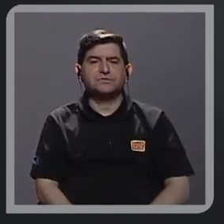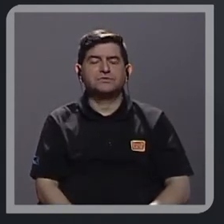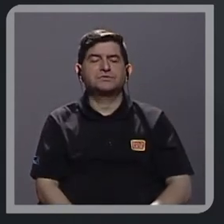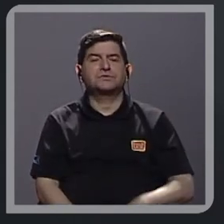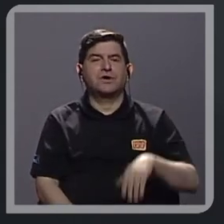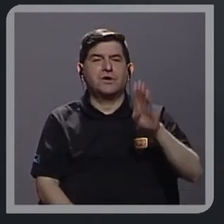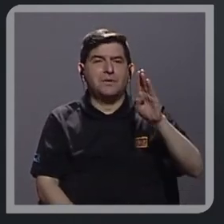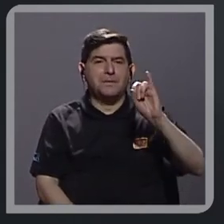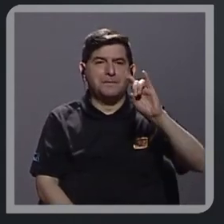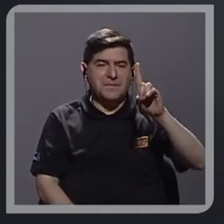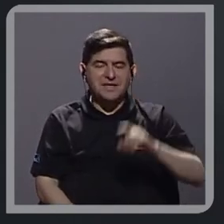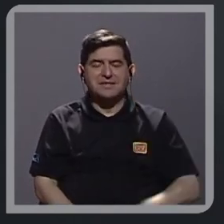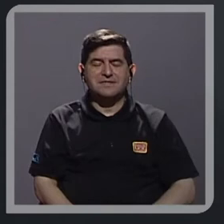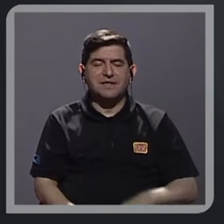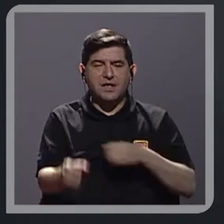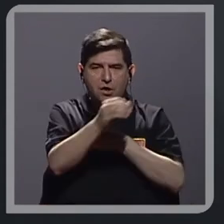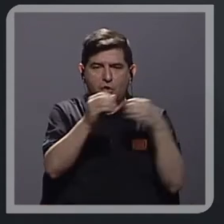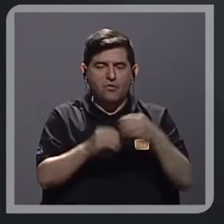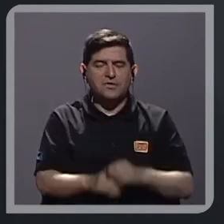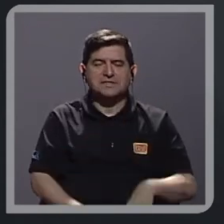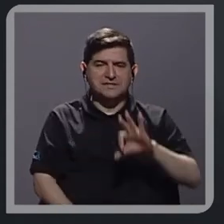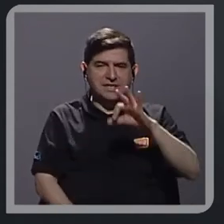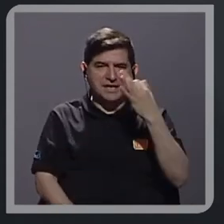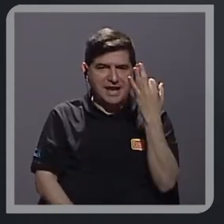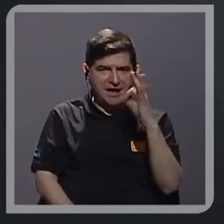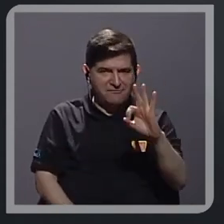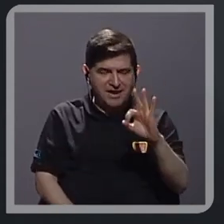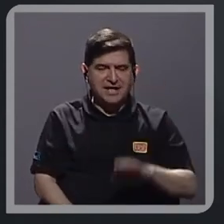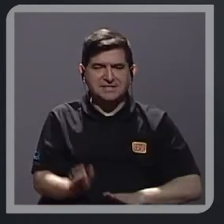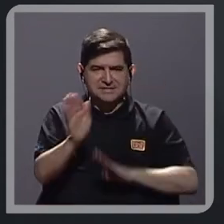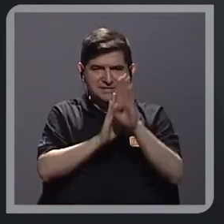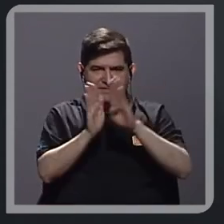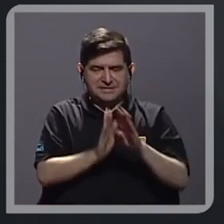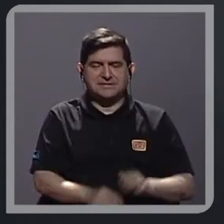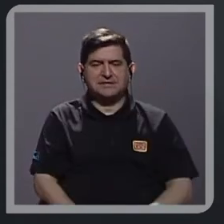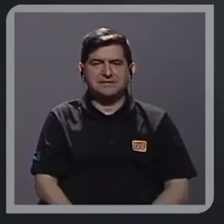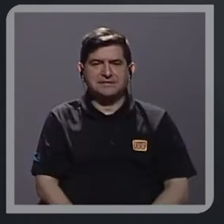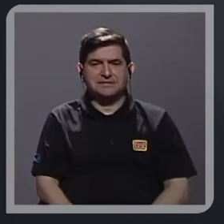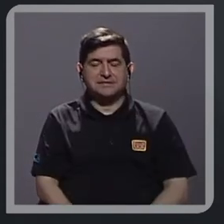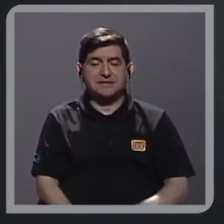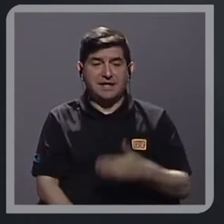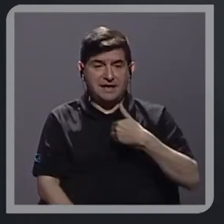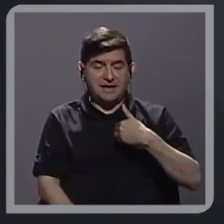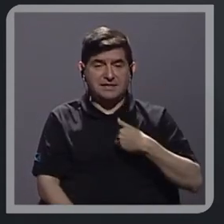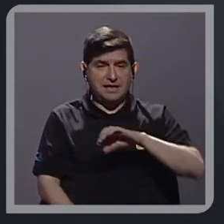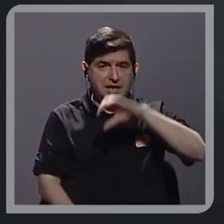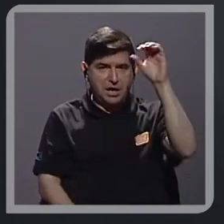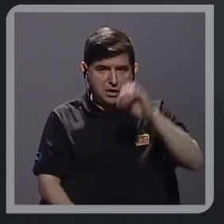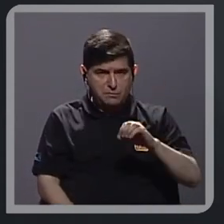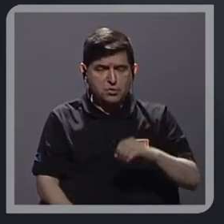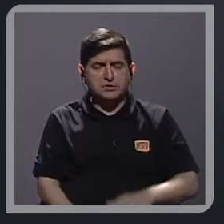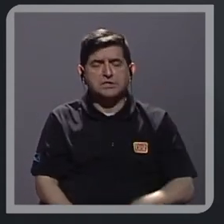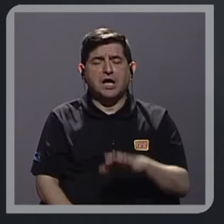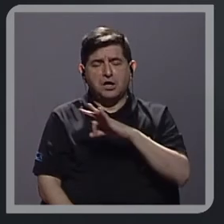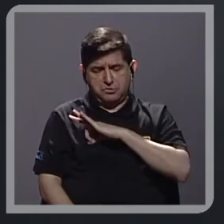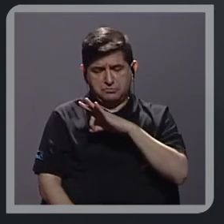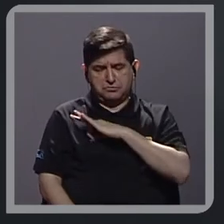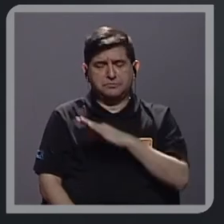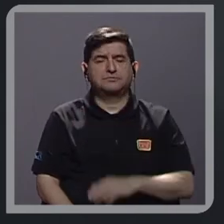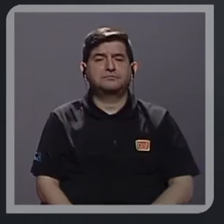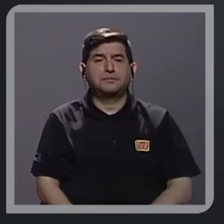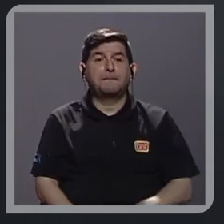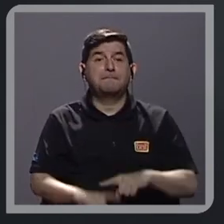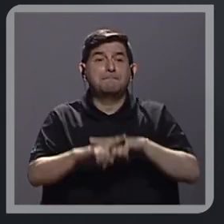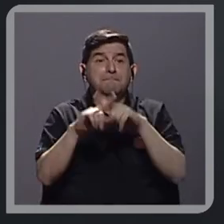Agencia Francesa de Desarrollo, ¿verdad? Son recursos de apoyo presupuestario con tasas de interés como muy favorables, ¿verdad?